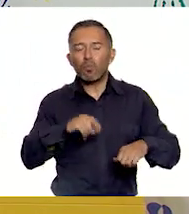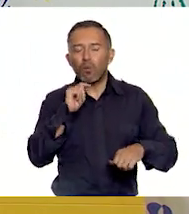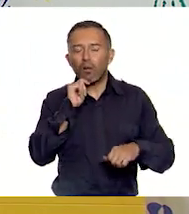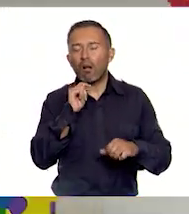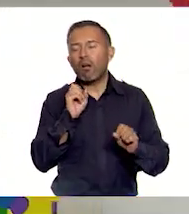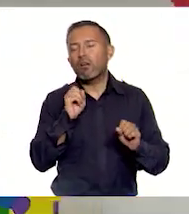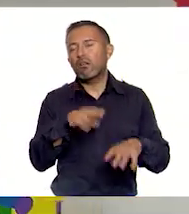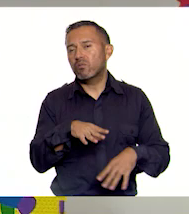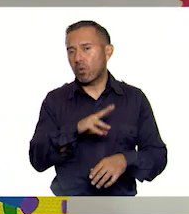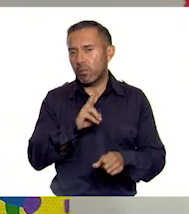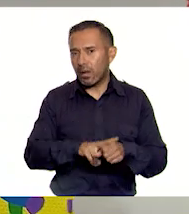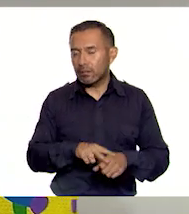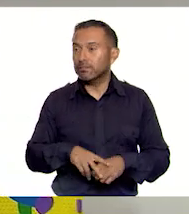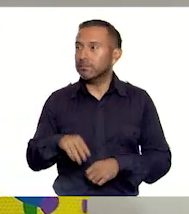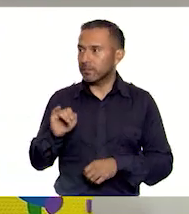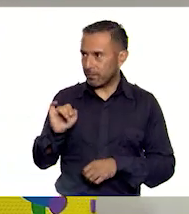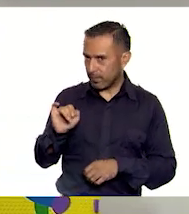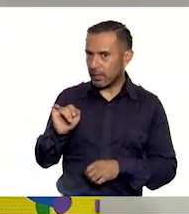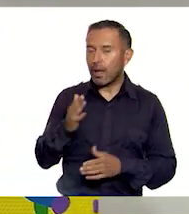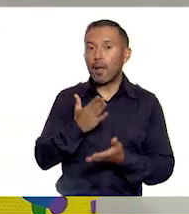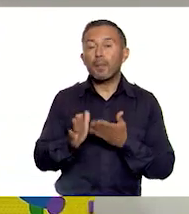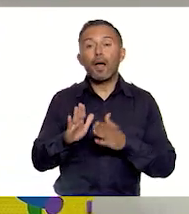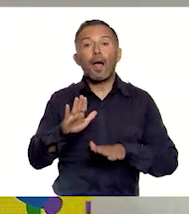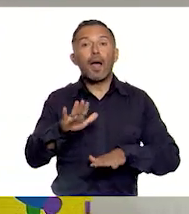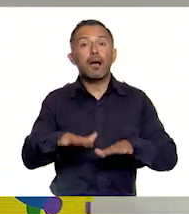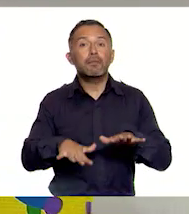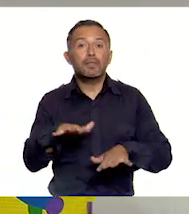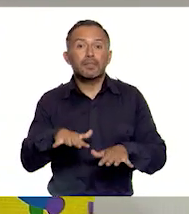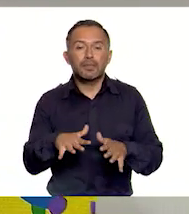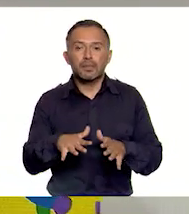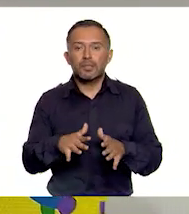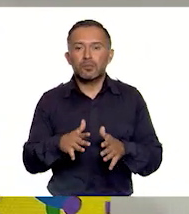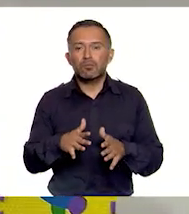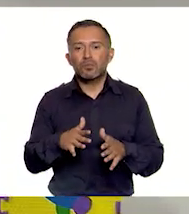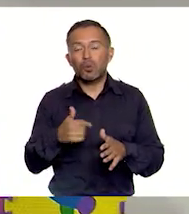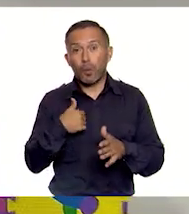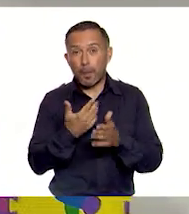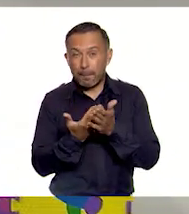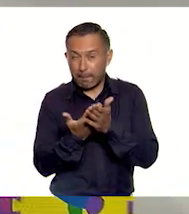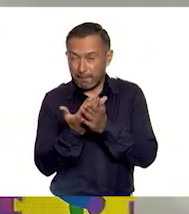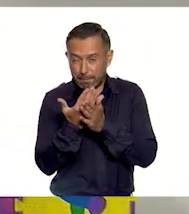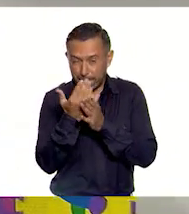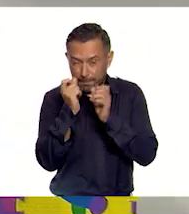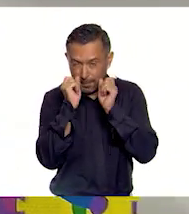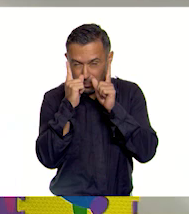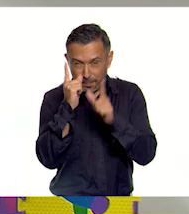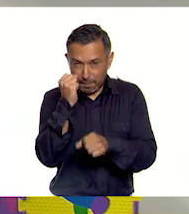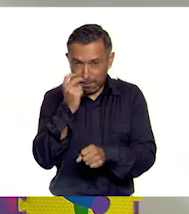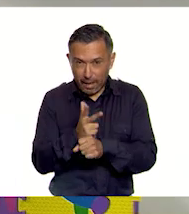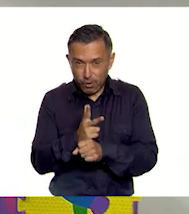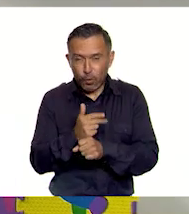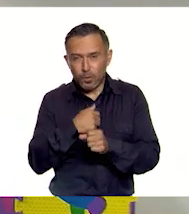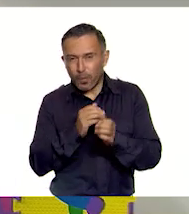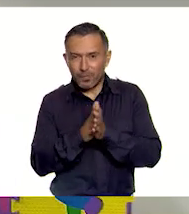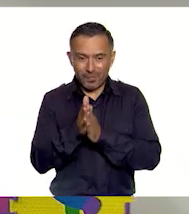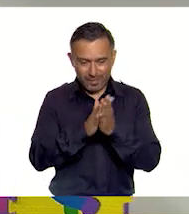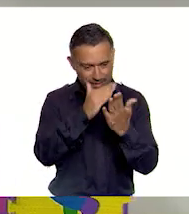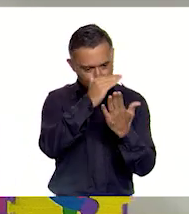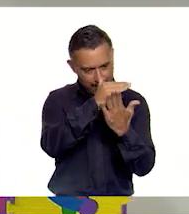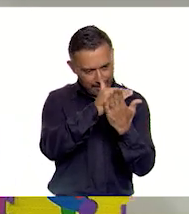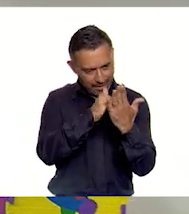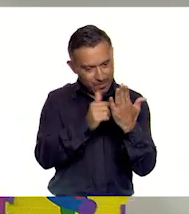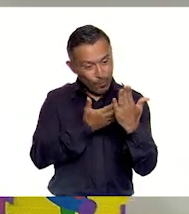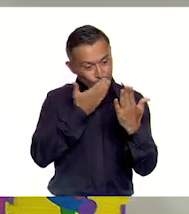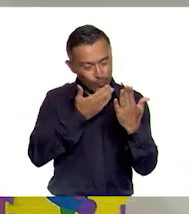Exactamente. Y también hay días en los que por mucho que me levanto temprano y digo, ay, si voy a seguir todos los hábitos que tengo,